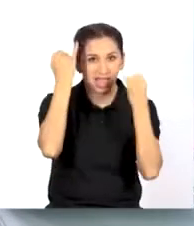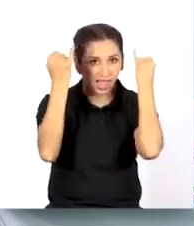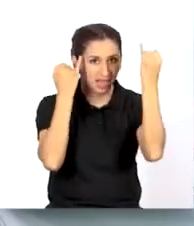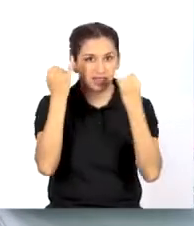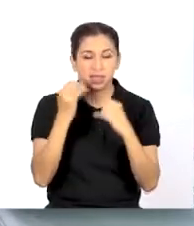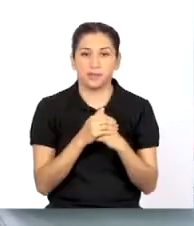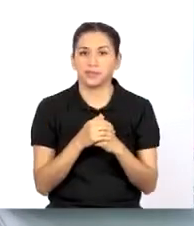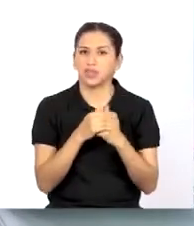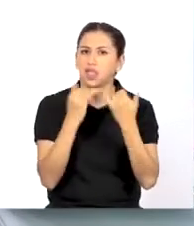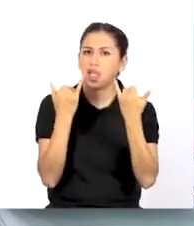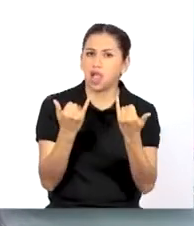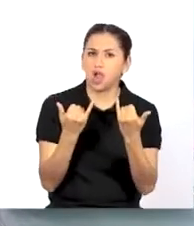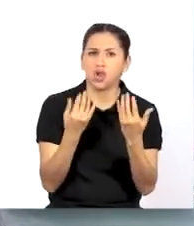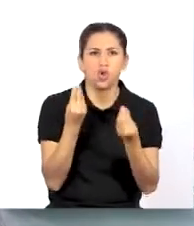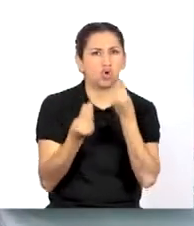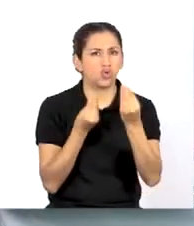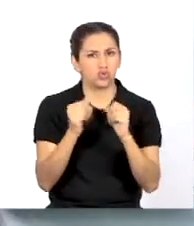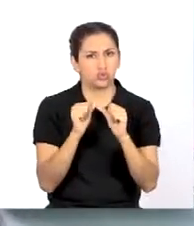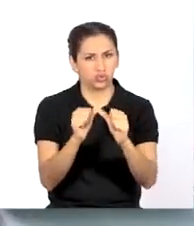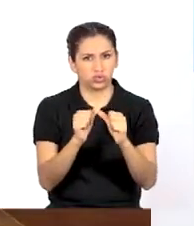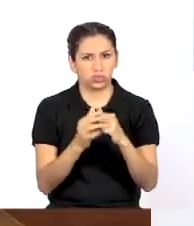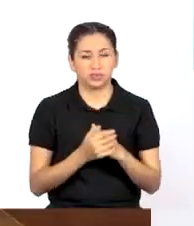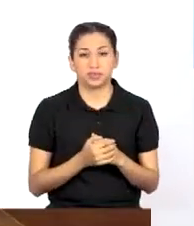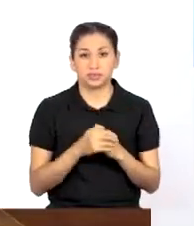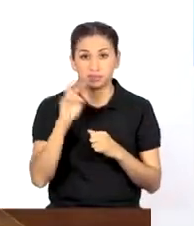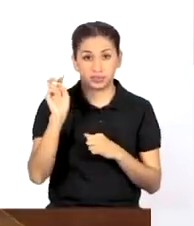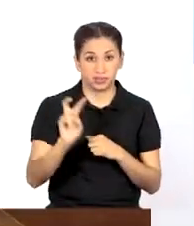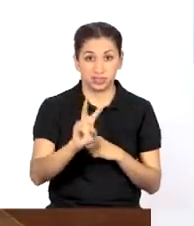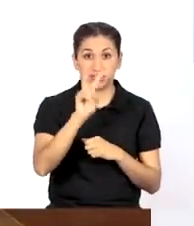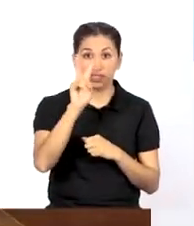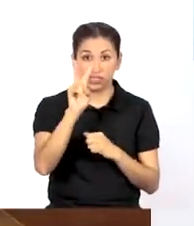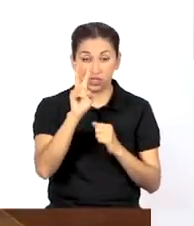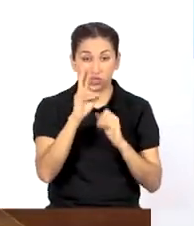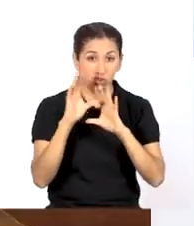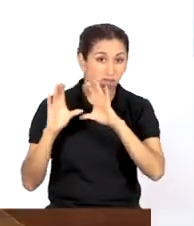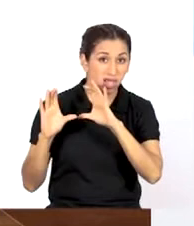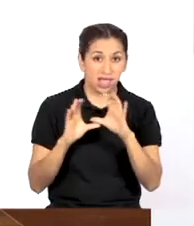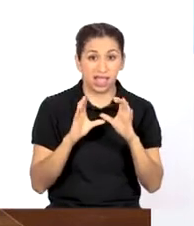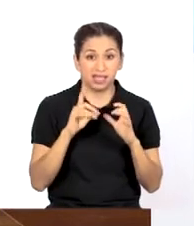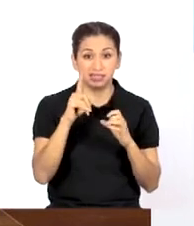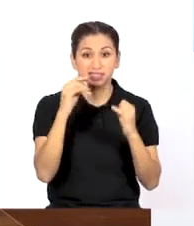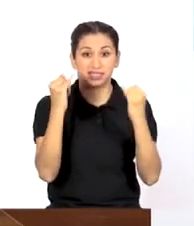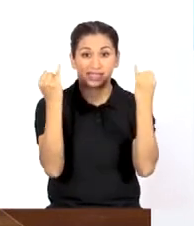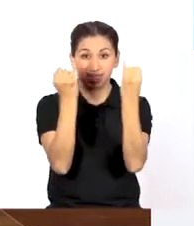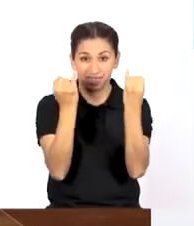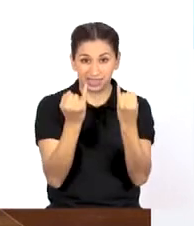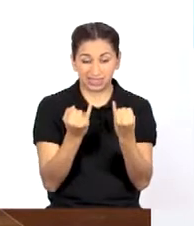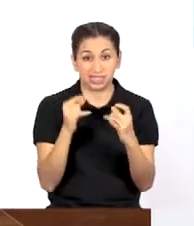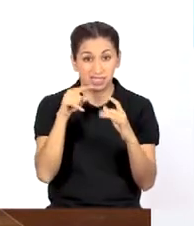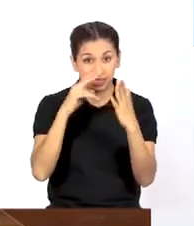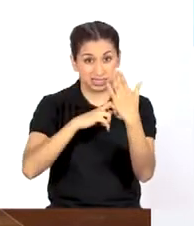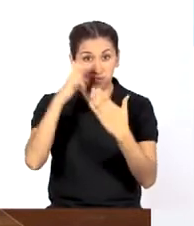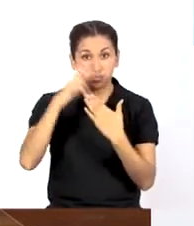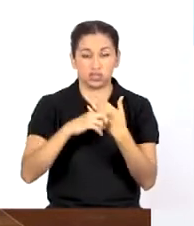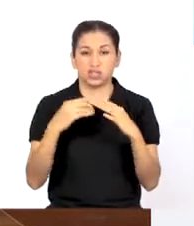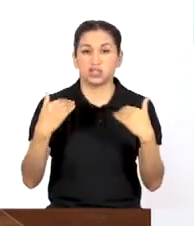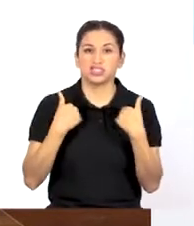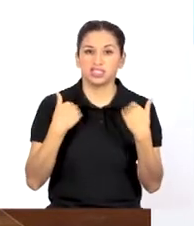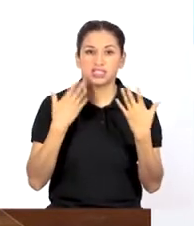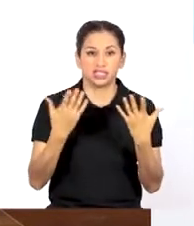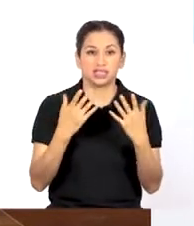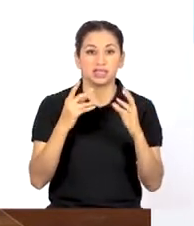creativas! Ahora, ¿cómo seguimos? La segunda actividad del primer momento del diseño del proyecto